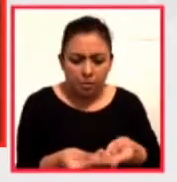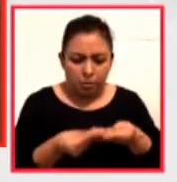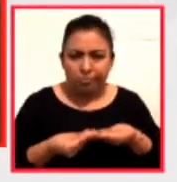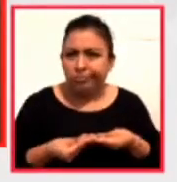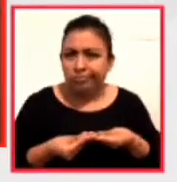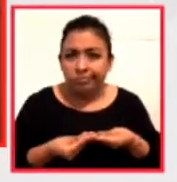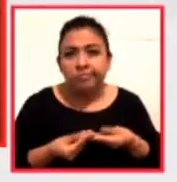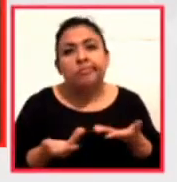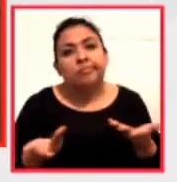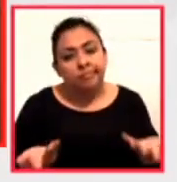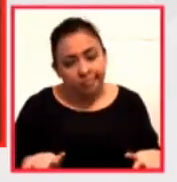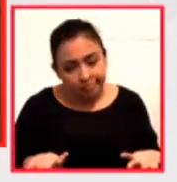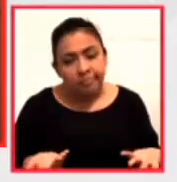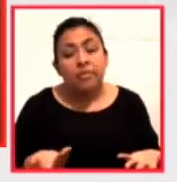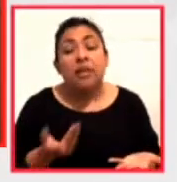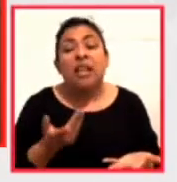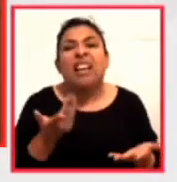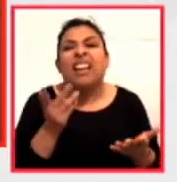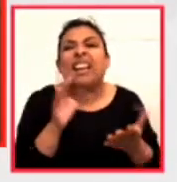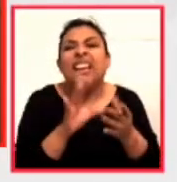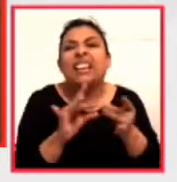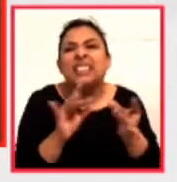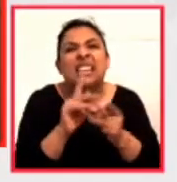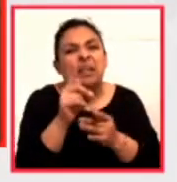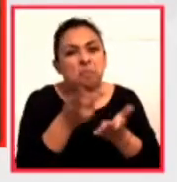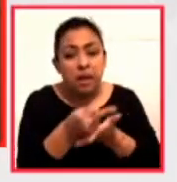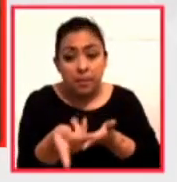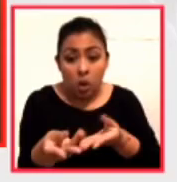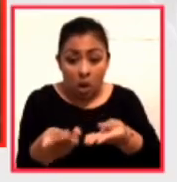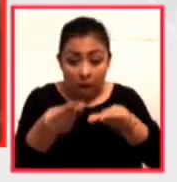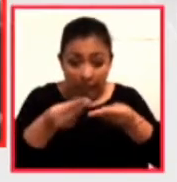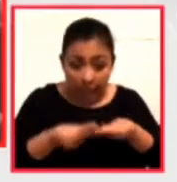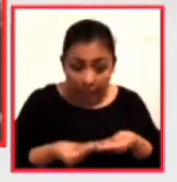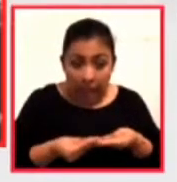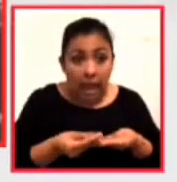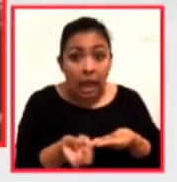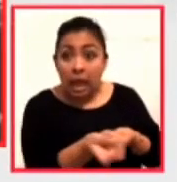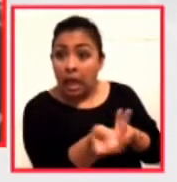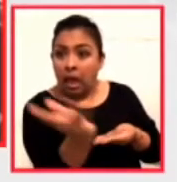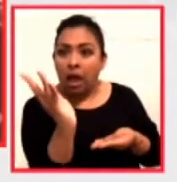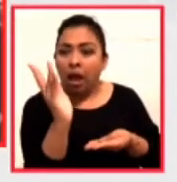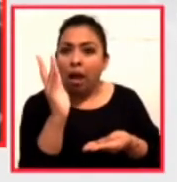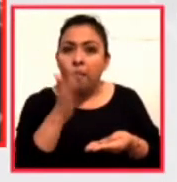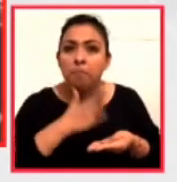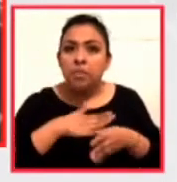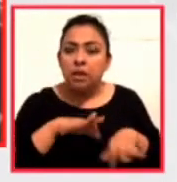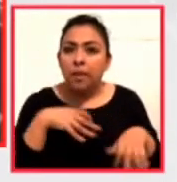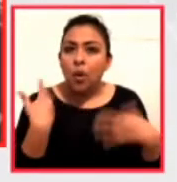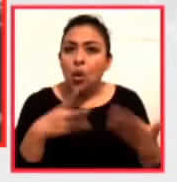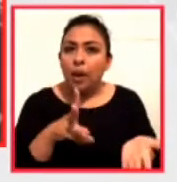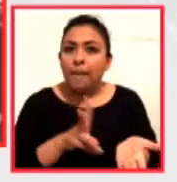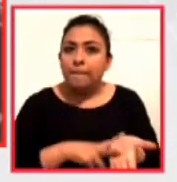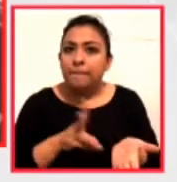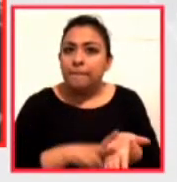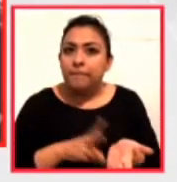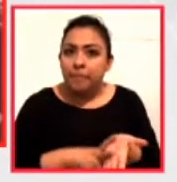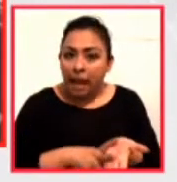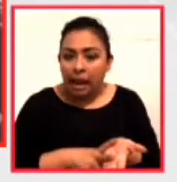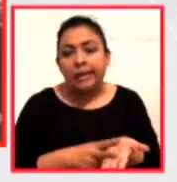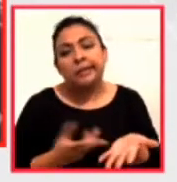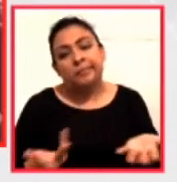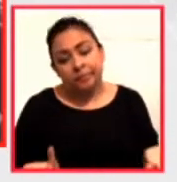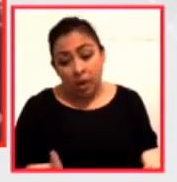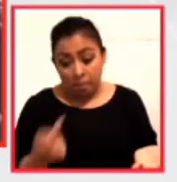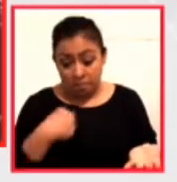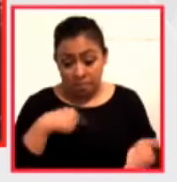porque quiere decir que los demás o los que te otorgan el premio están valorando tu trabajo ¿verdad? y entonces valora